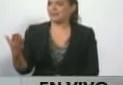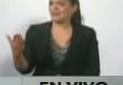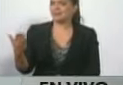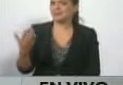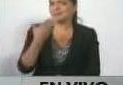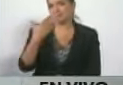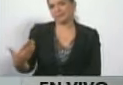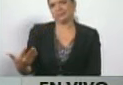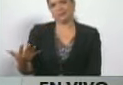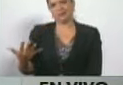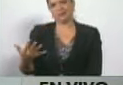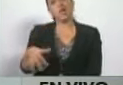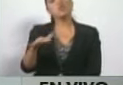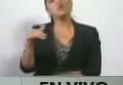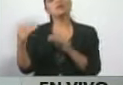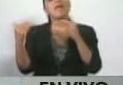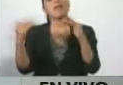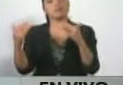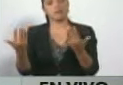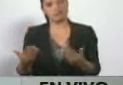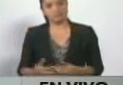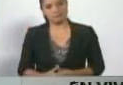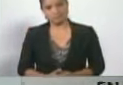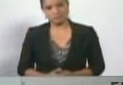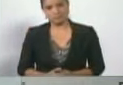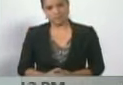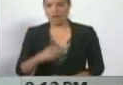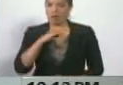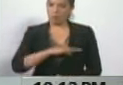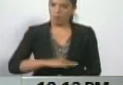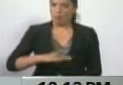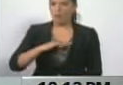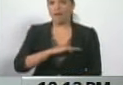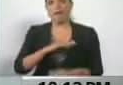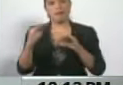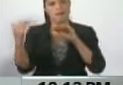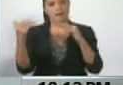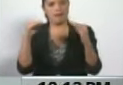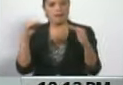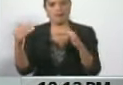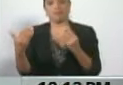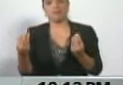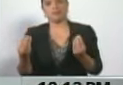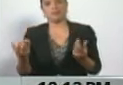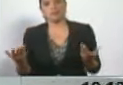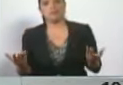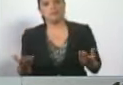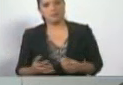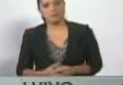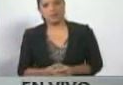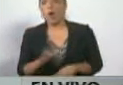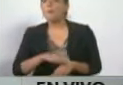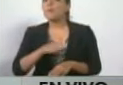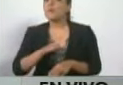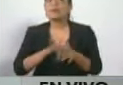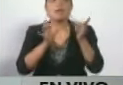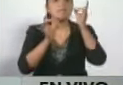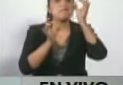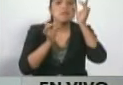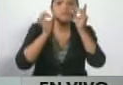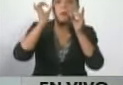¿Dónde está la ética? ¿Dónde está la moral? ¿Ah? ¿Por qué mienten tanto?